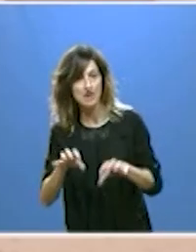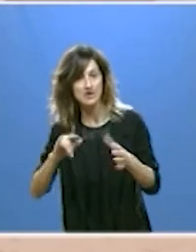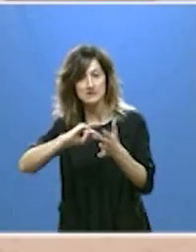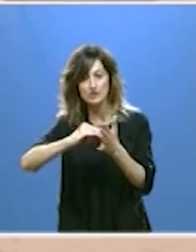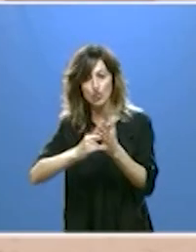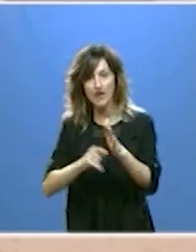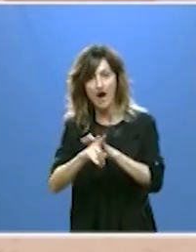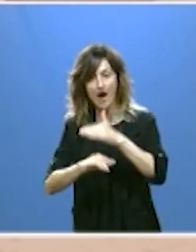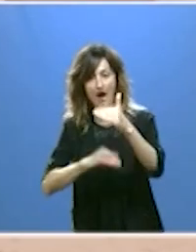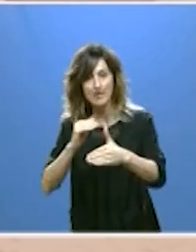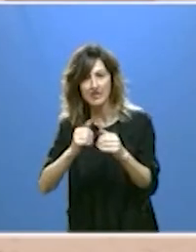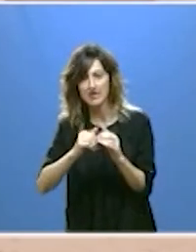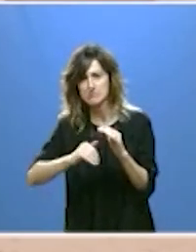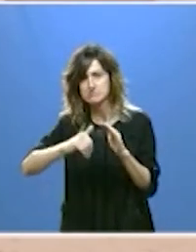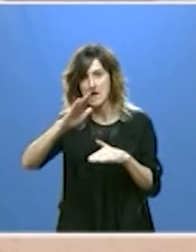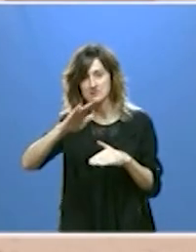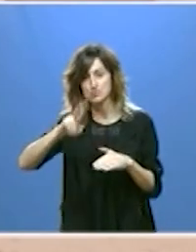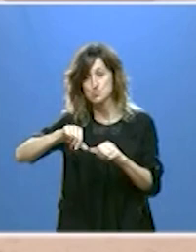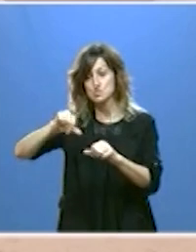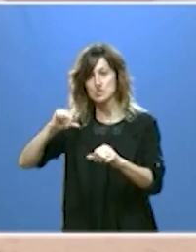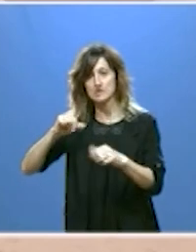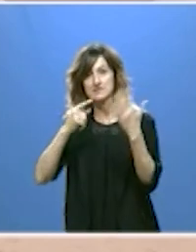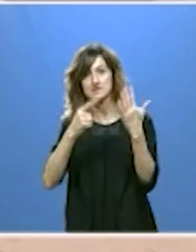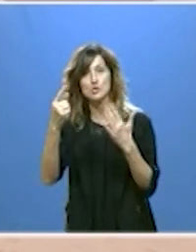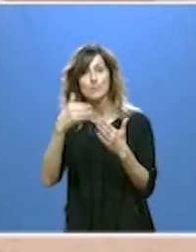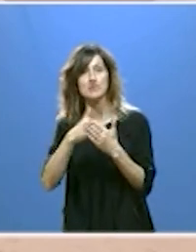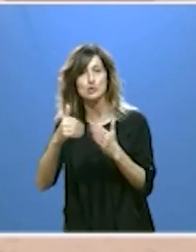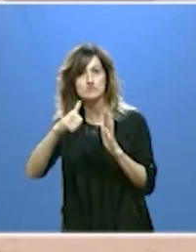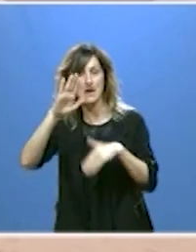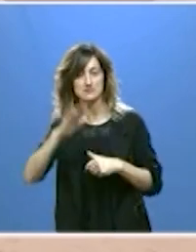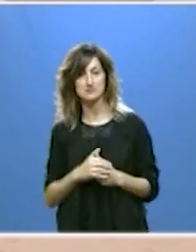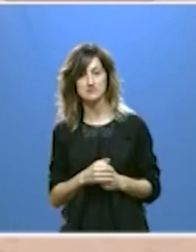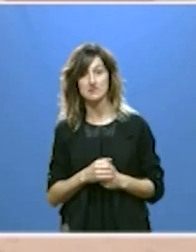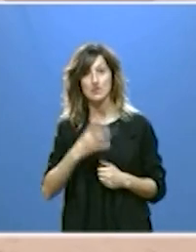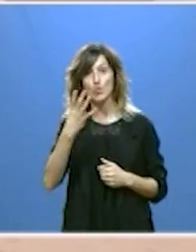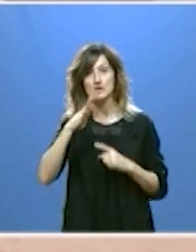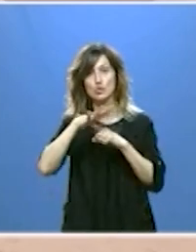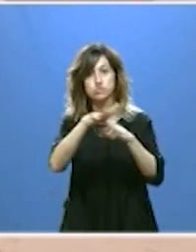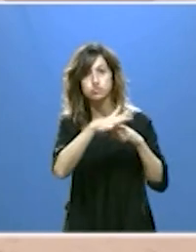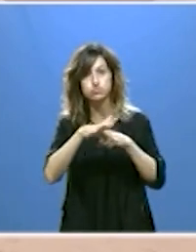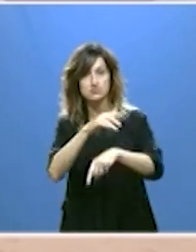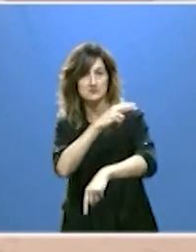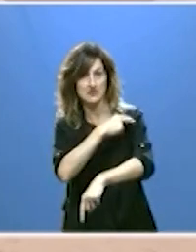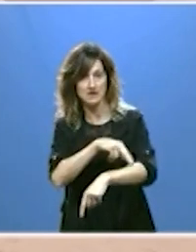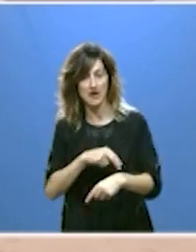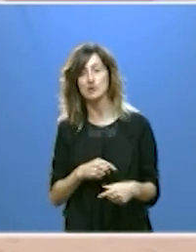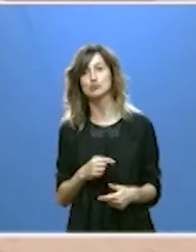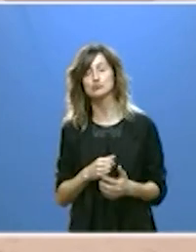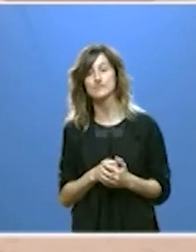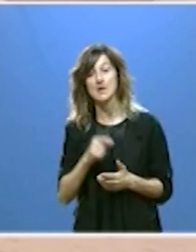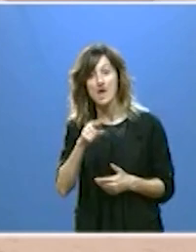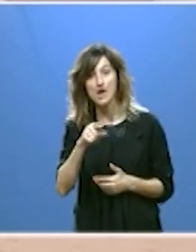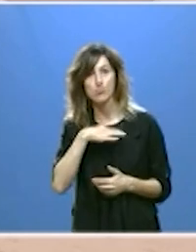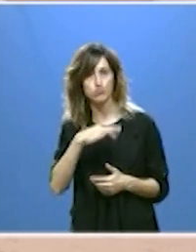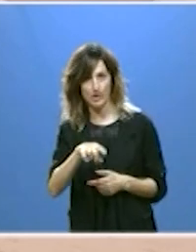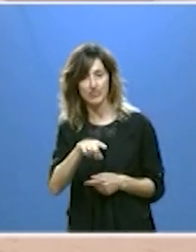médica avanzada son más altas que nunca, más de 61 millones. Contamos con cuatro helicópteros sanitarios que son capaces